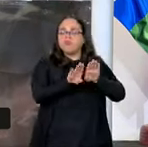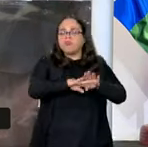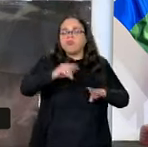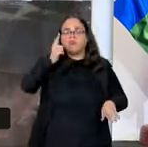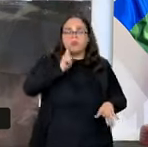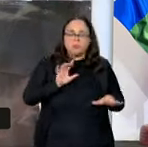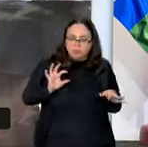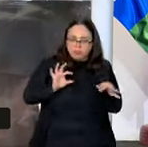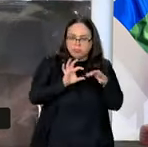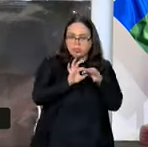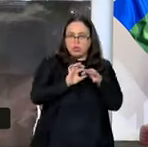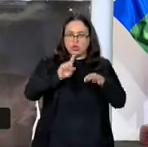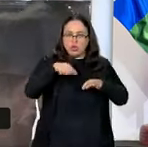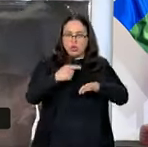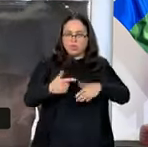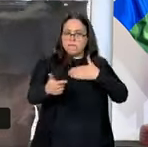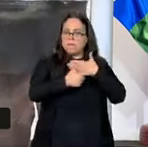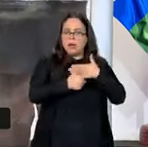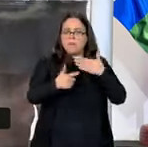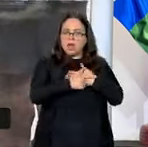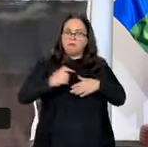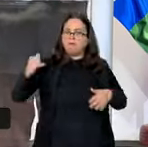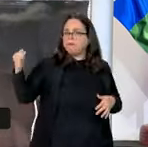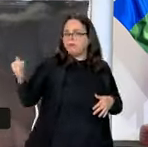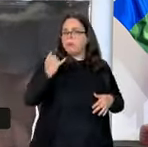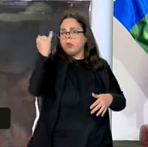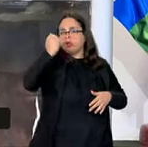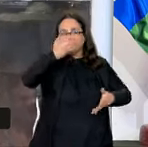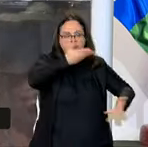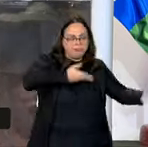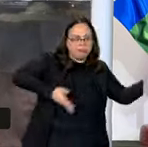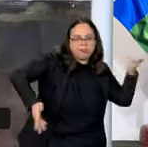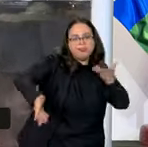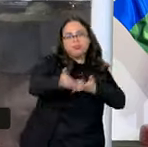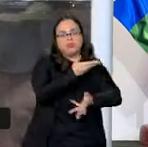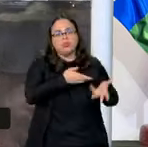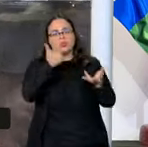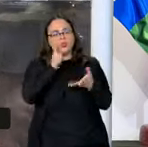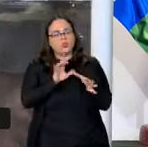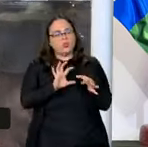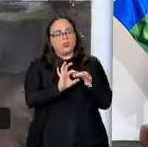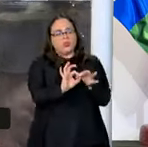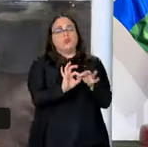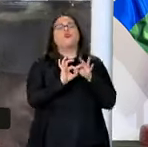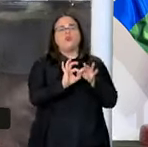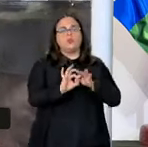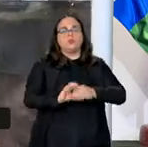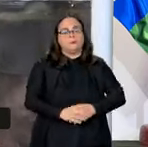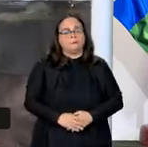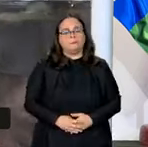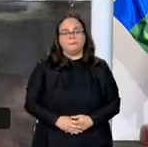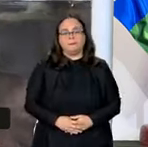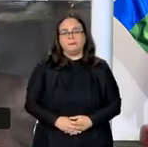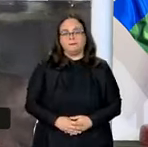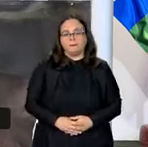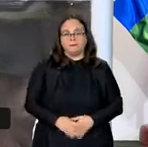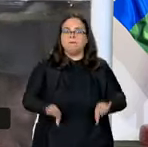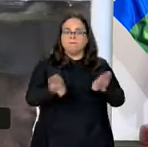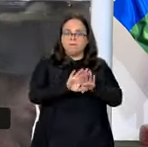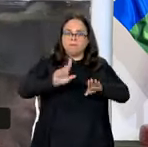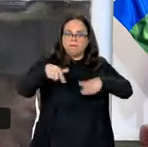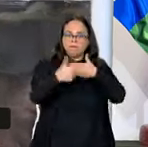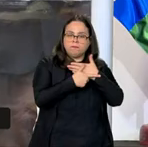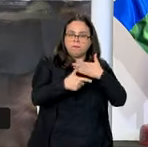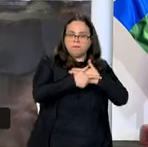Nosotros somos un jugador importante en este juego para que todos nos integremos. Este también es nuestro papel en el